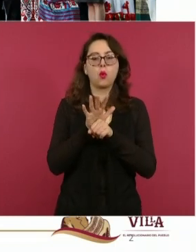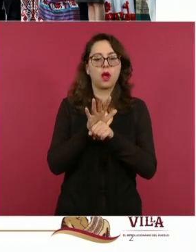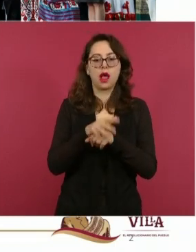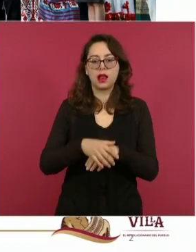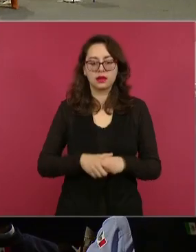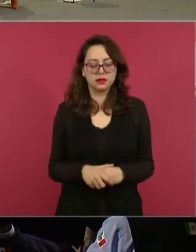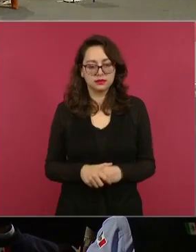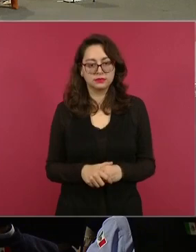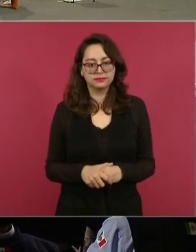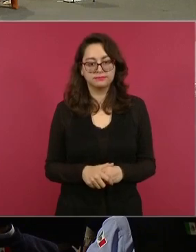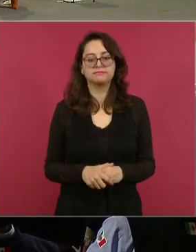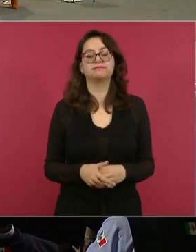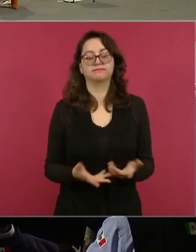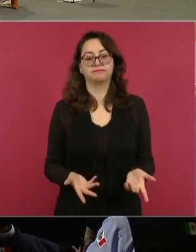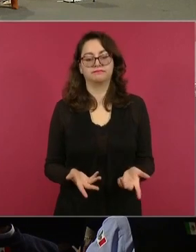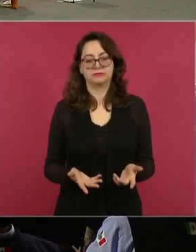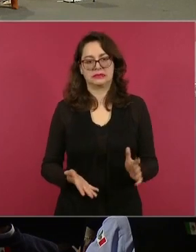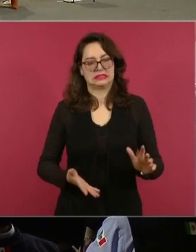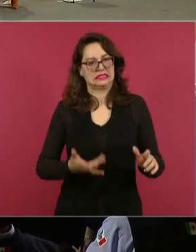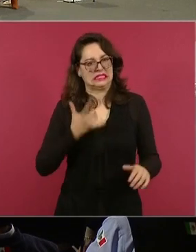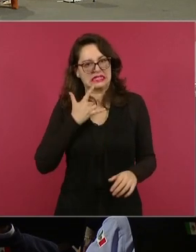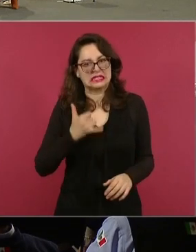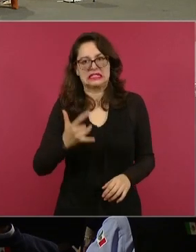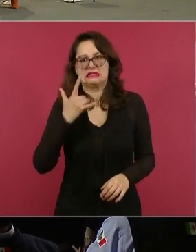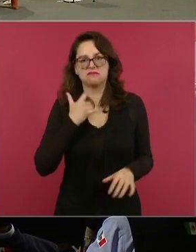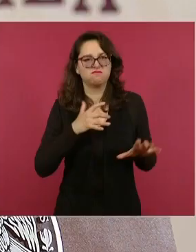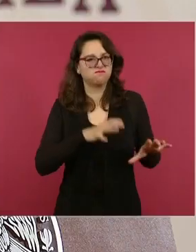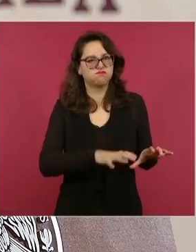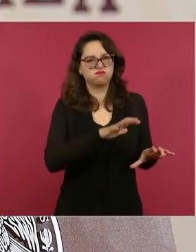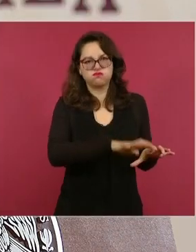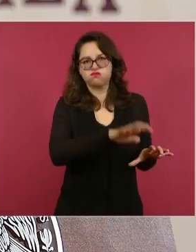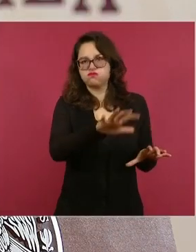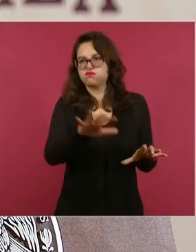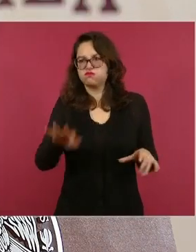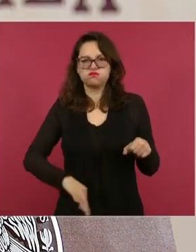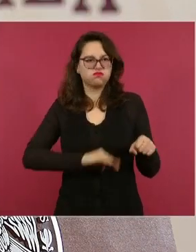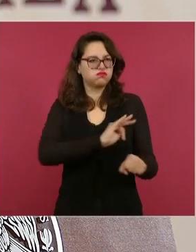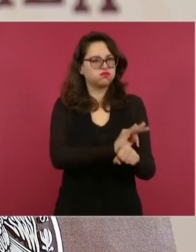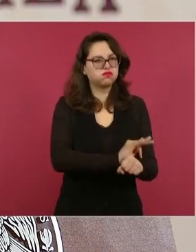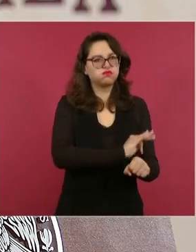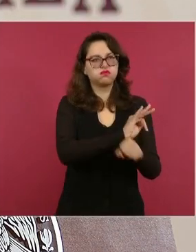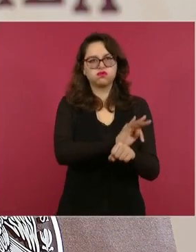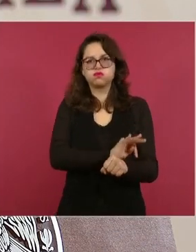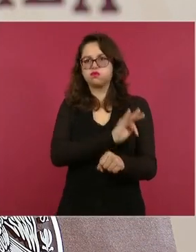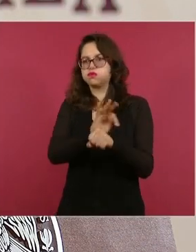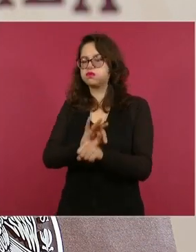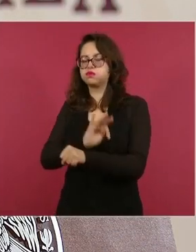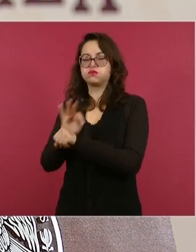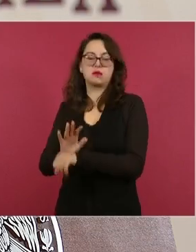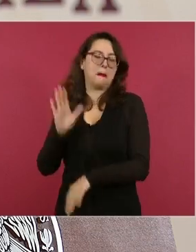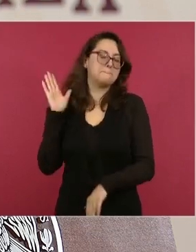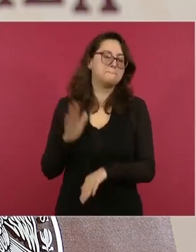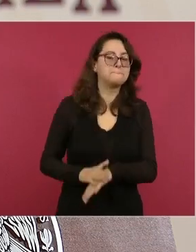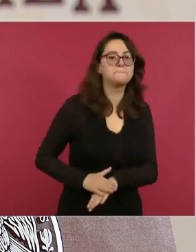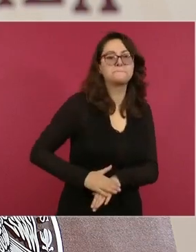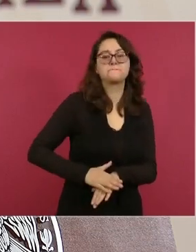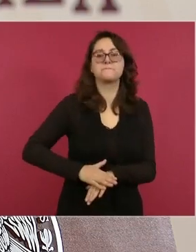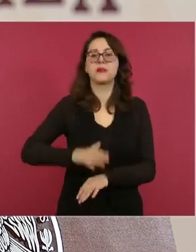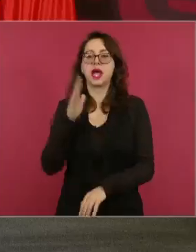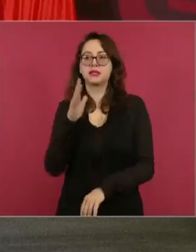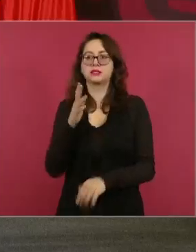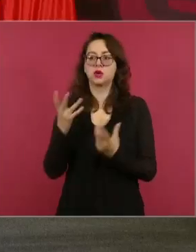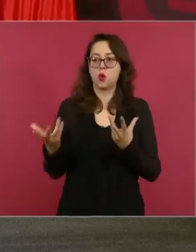seremos la administración que más áreas naturales protejamos, reconociendo desde la lucha de los